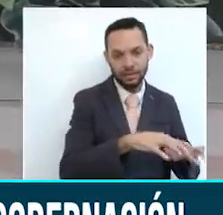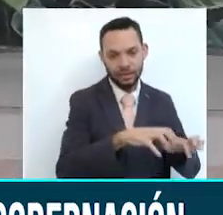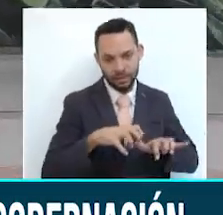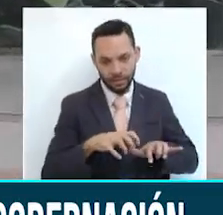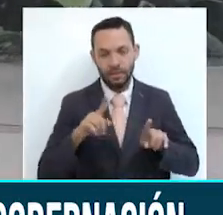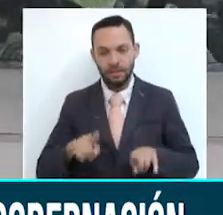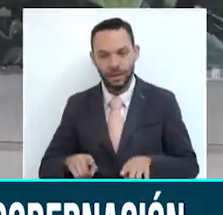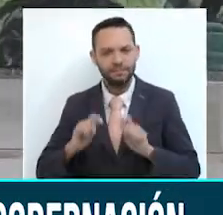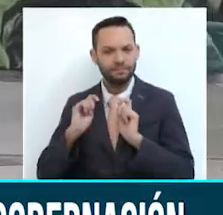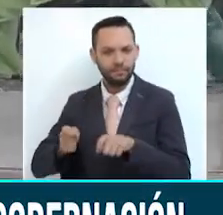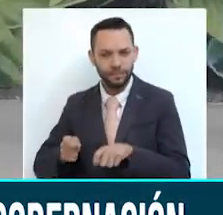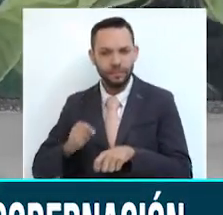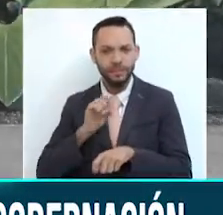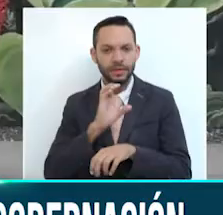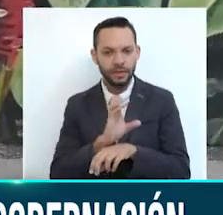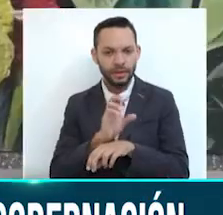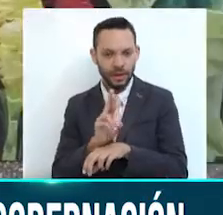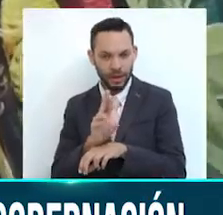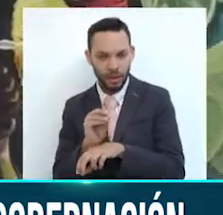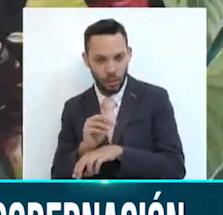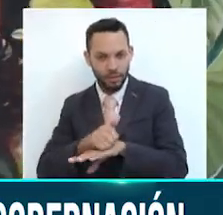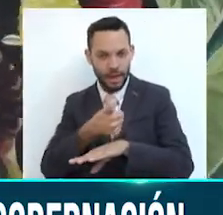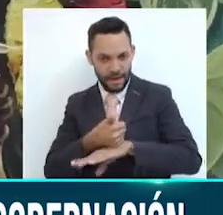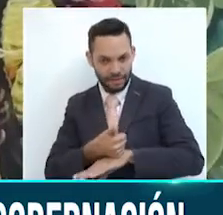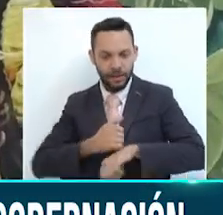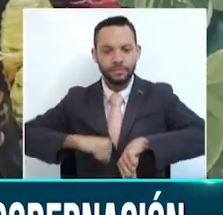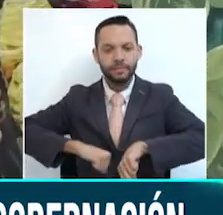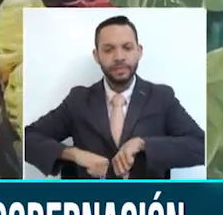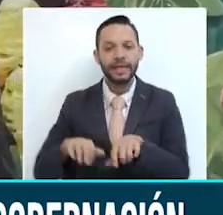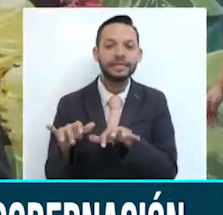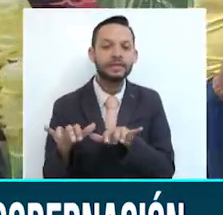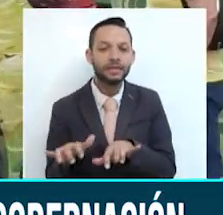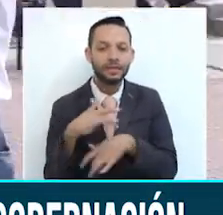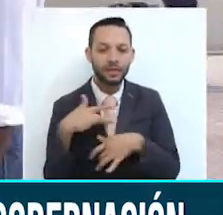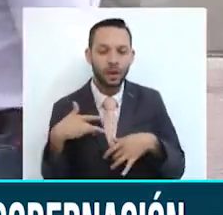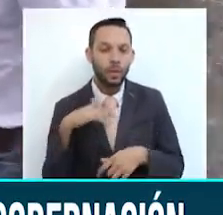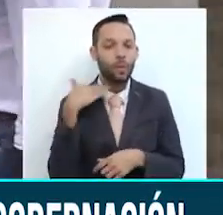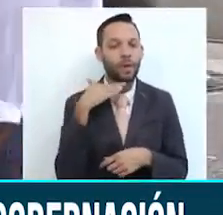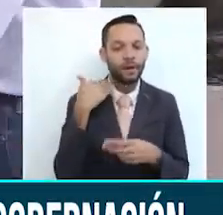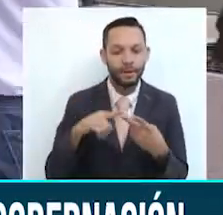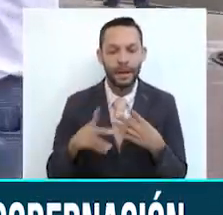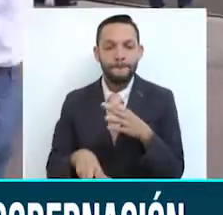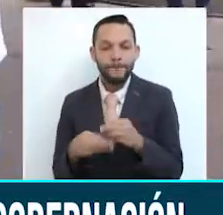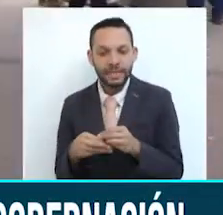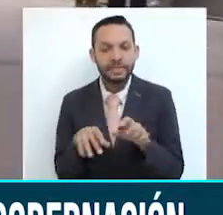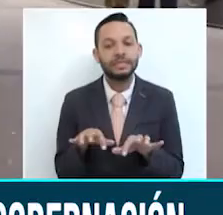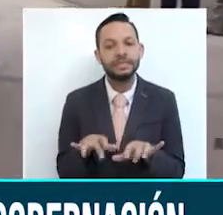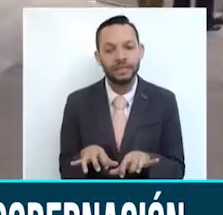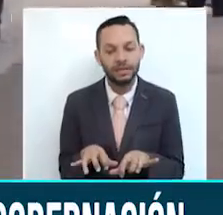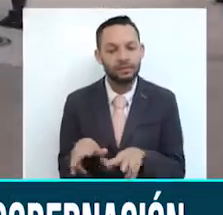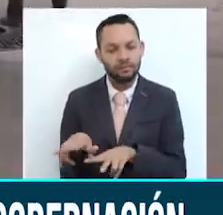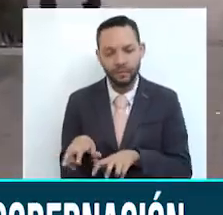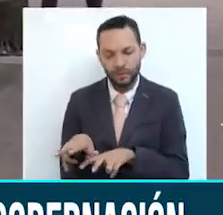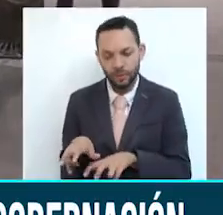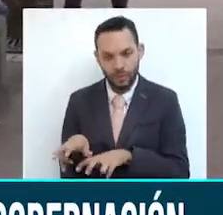al frente de la Corporación Autónoma Regional del Quindío, hizo parte de la Secretaría de Salud Municipal de Armenia y también fue secretario de Agricultura de la actual